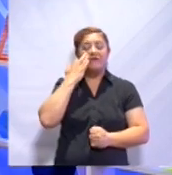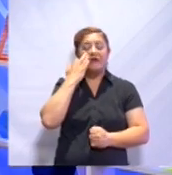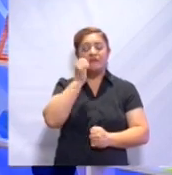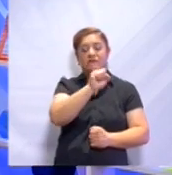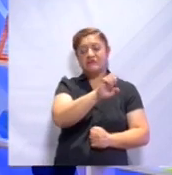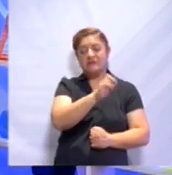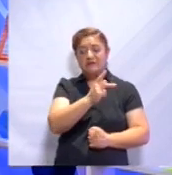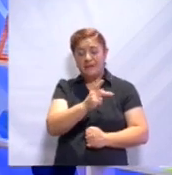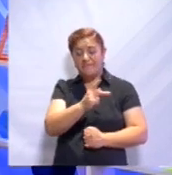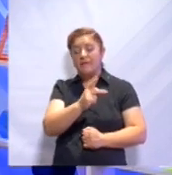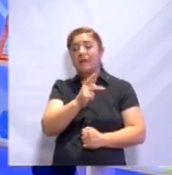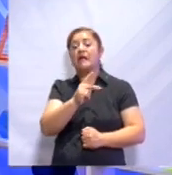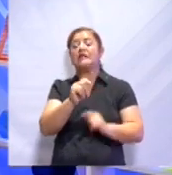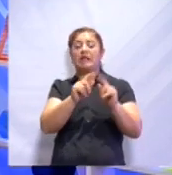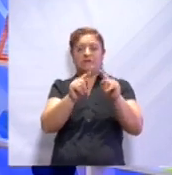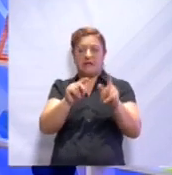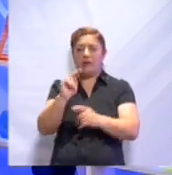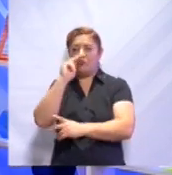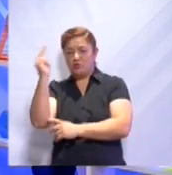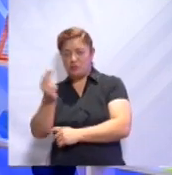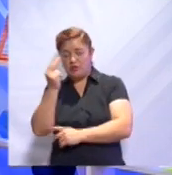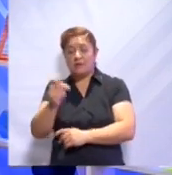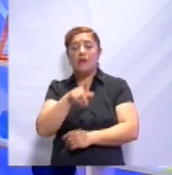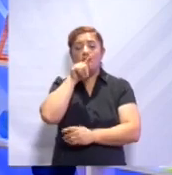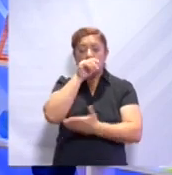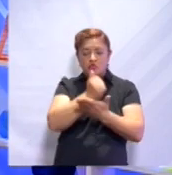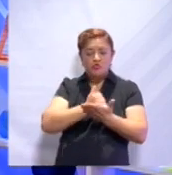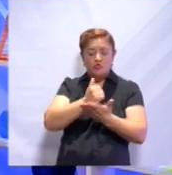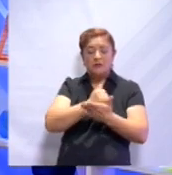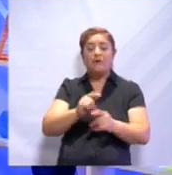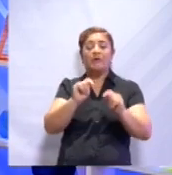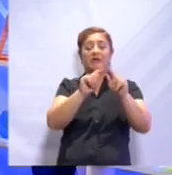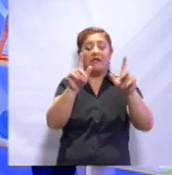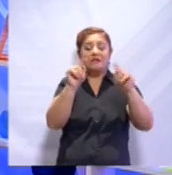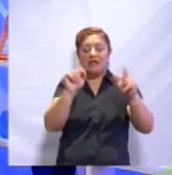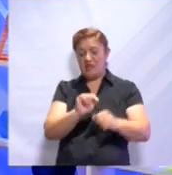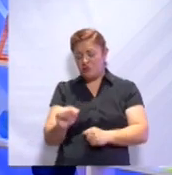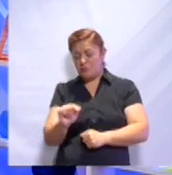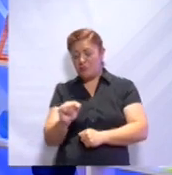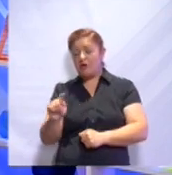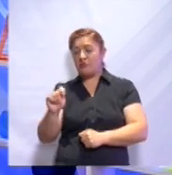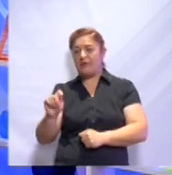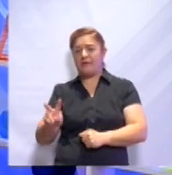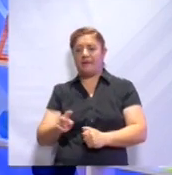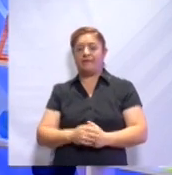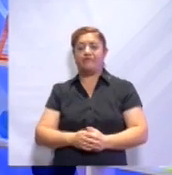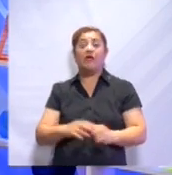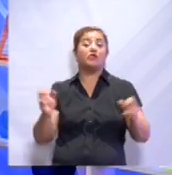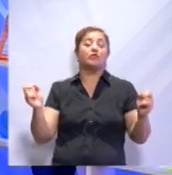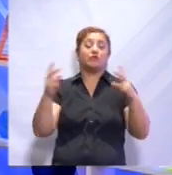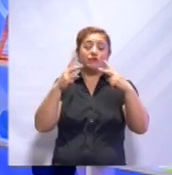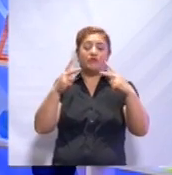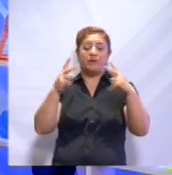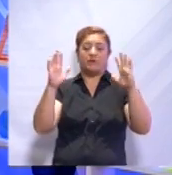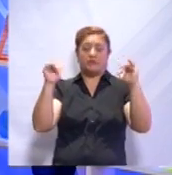Pública de Tlaxcala USED y en Twitter como Tlaxcala-TV. ¡Nos vemos!